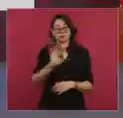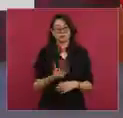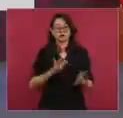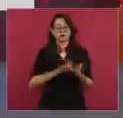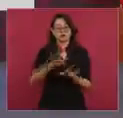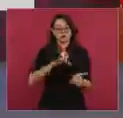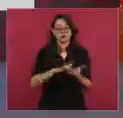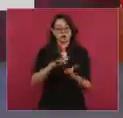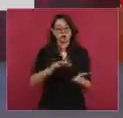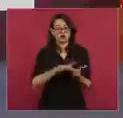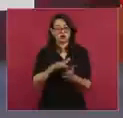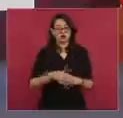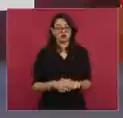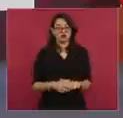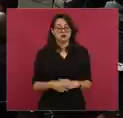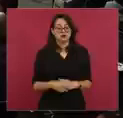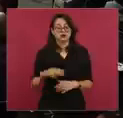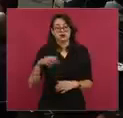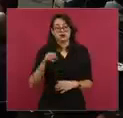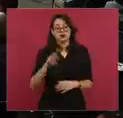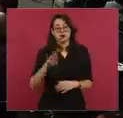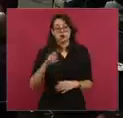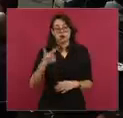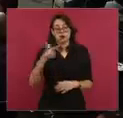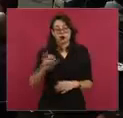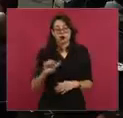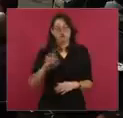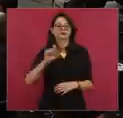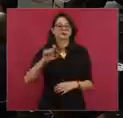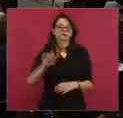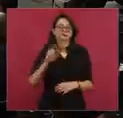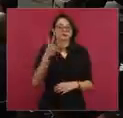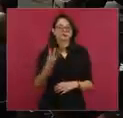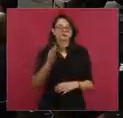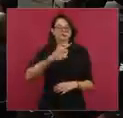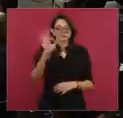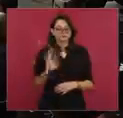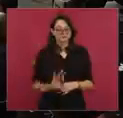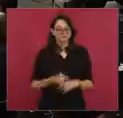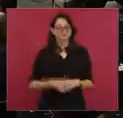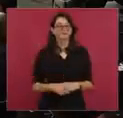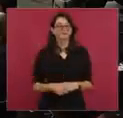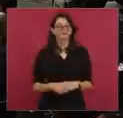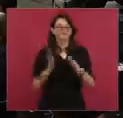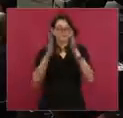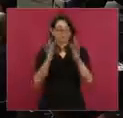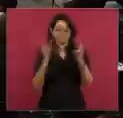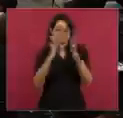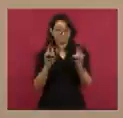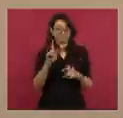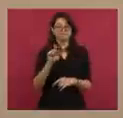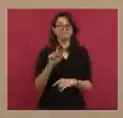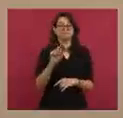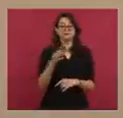Jonas Storik, de Noruega, el 24% de aprobación. Emmanuel Macron, de Francia, tiene un 23